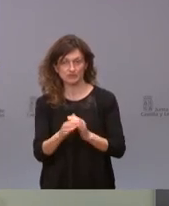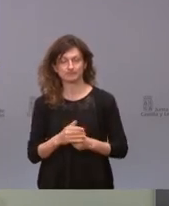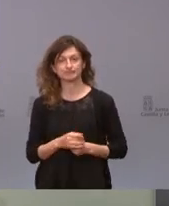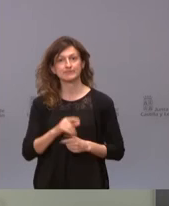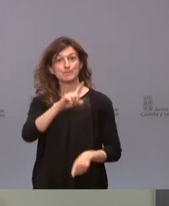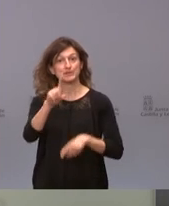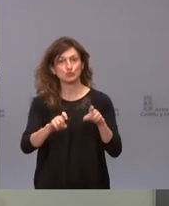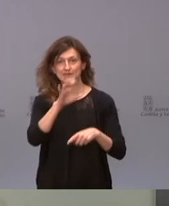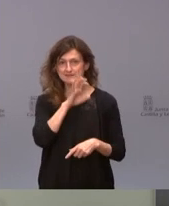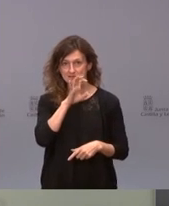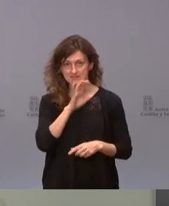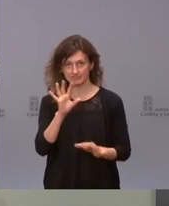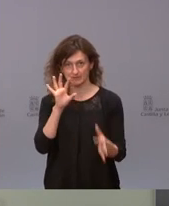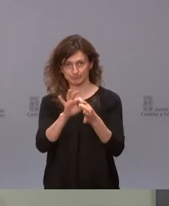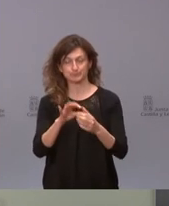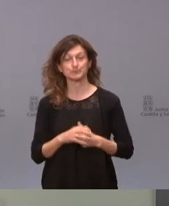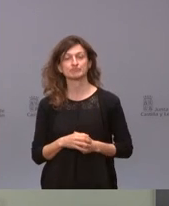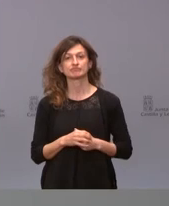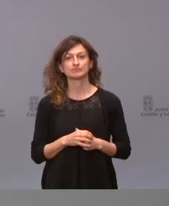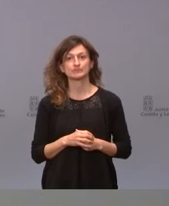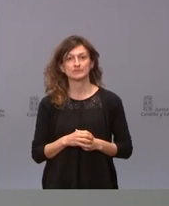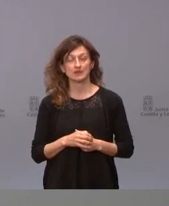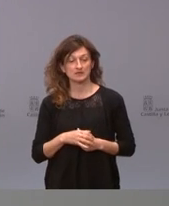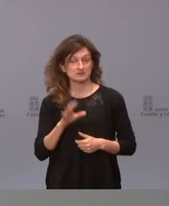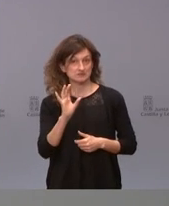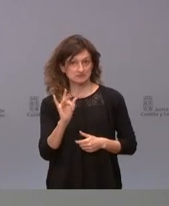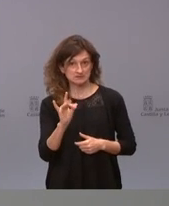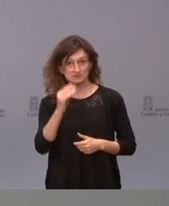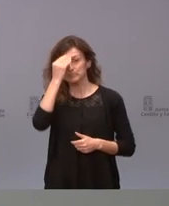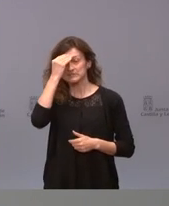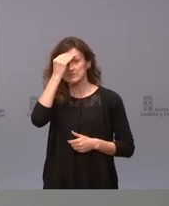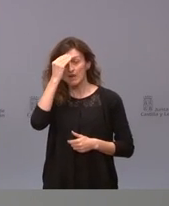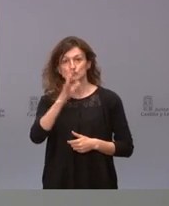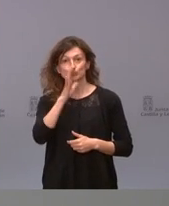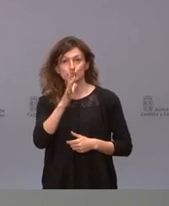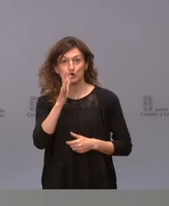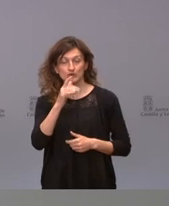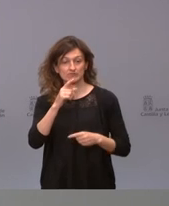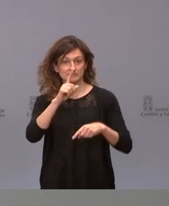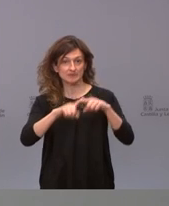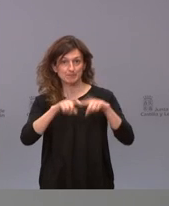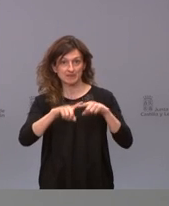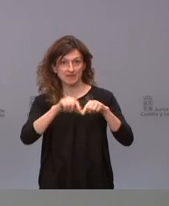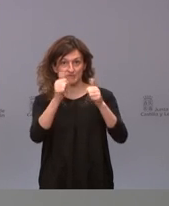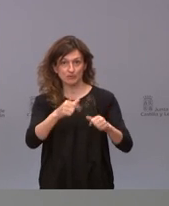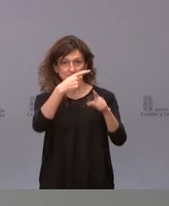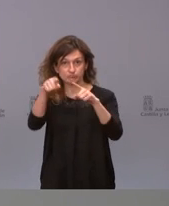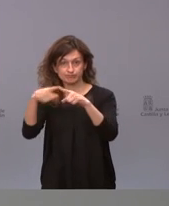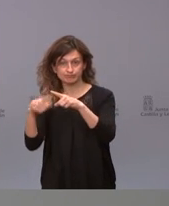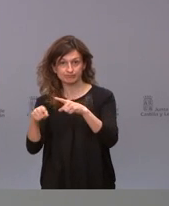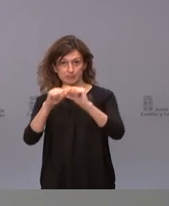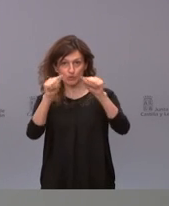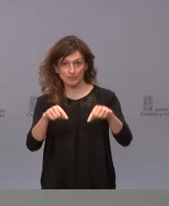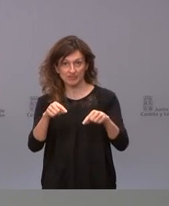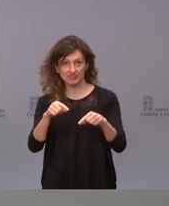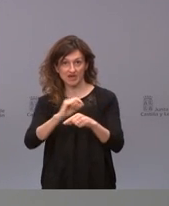interesante vamos a ver si nos planteamos evidentemente las desescaladas pero cuando estemos